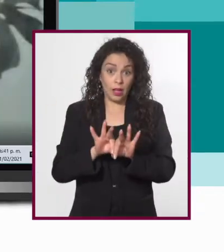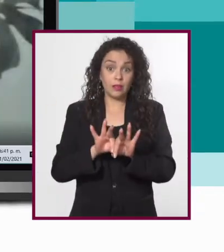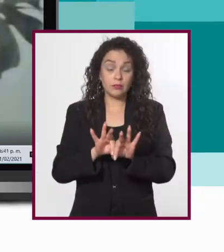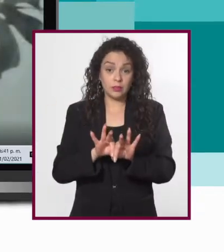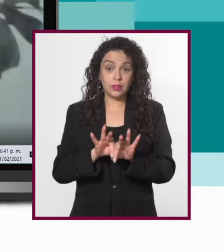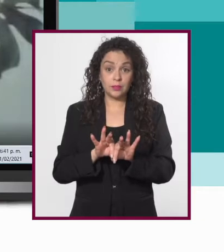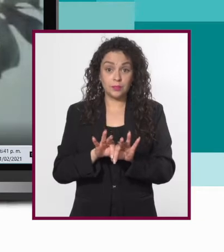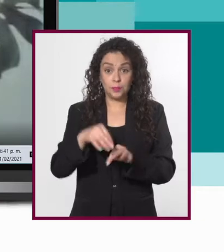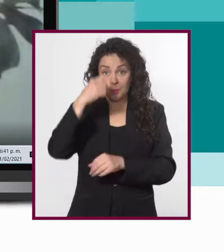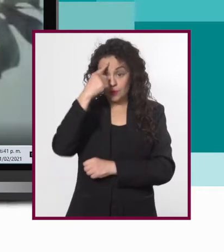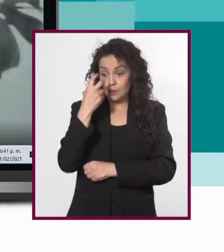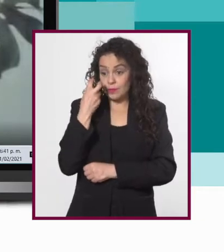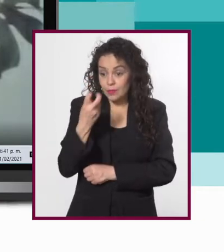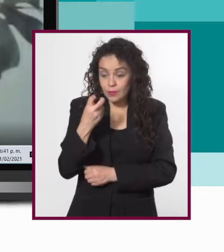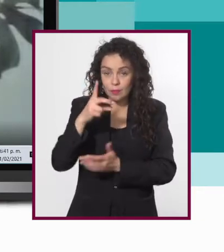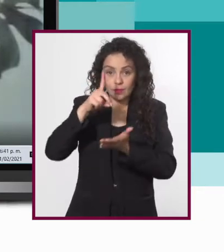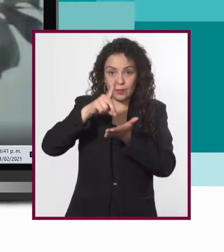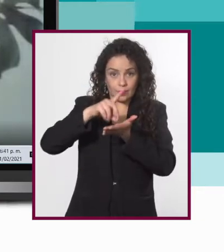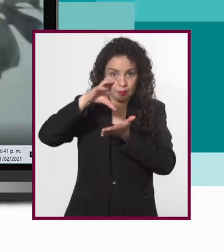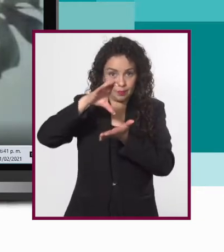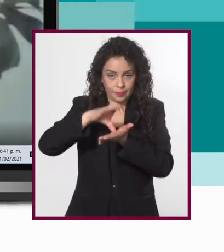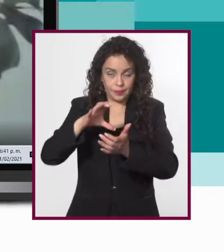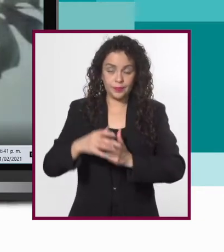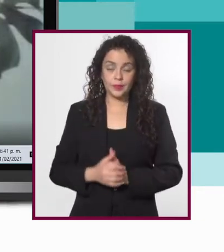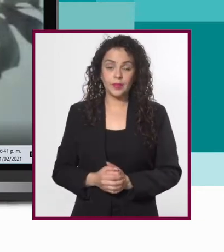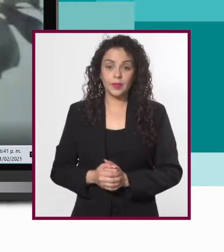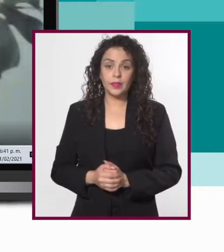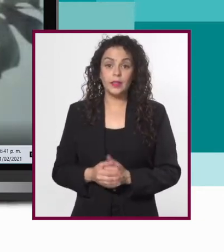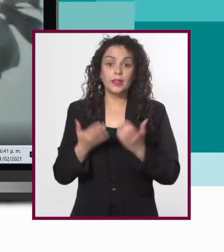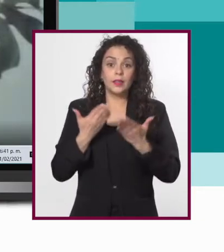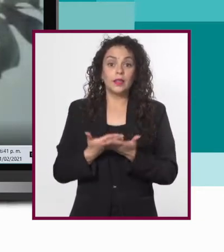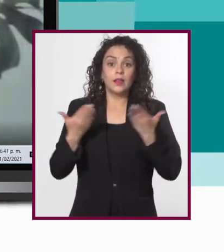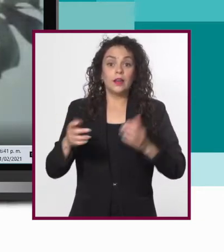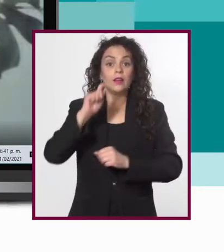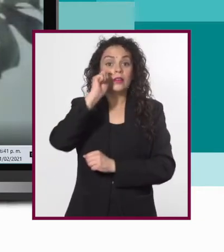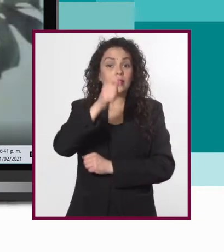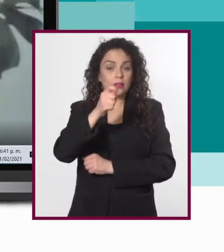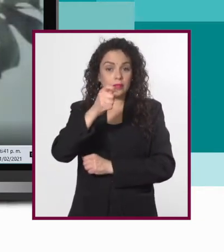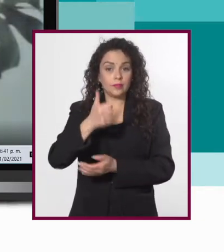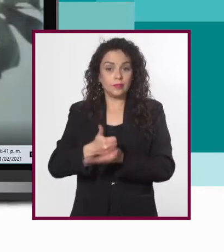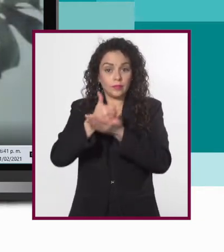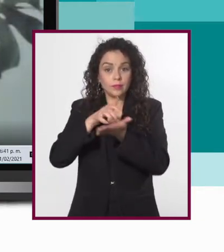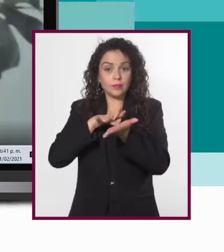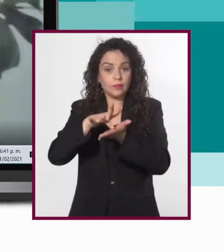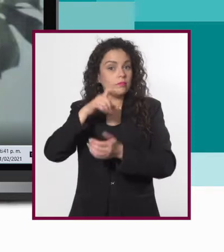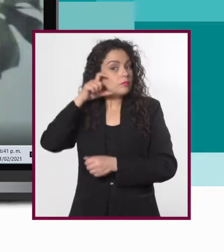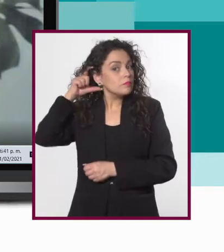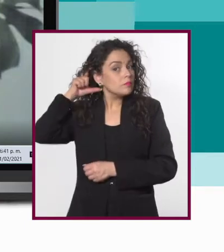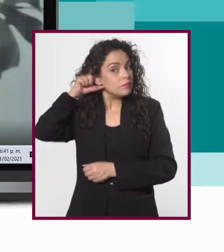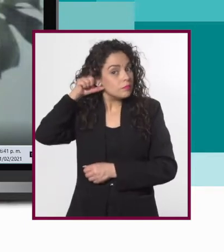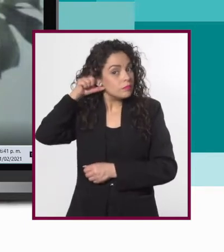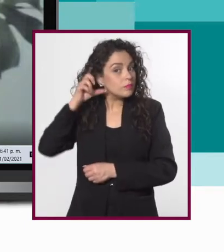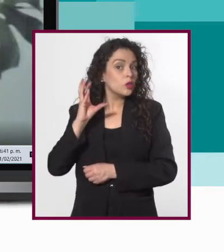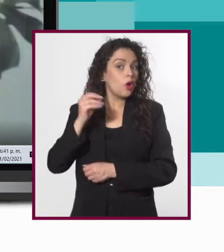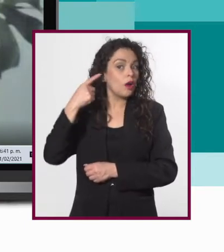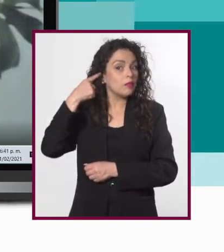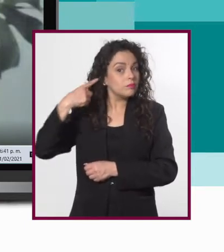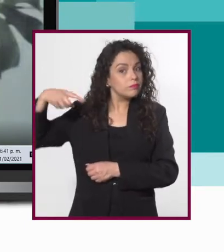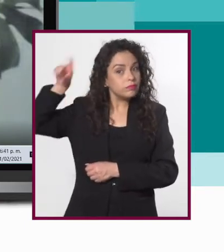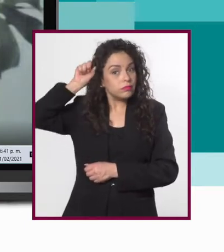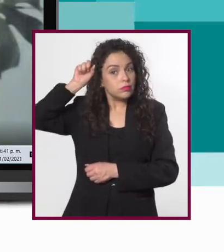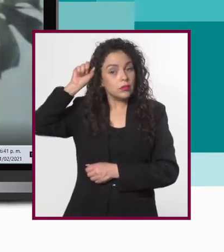importante en esta discapacidad y hoy los auxiliares auditivos realmente son,